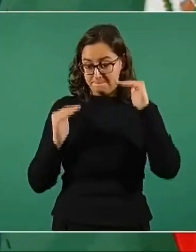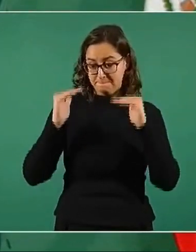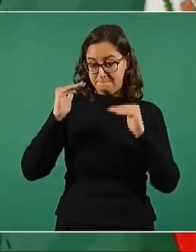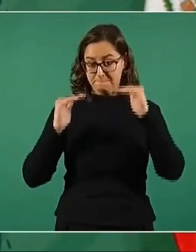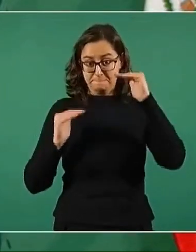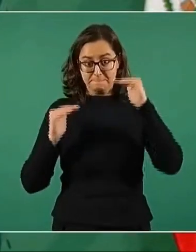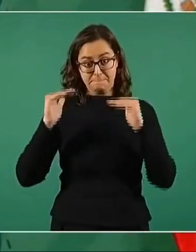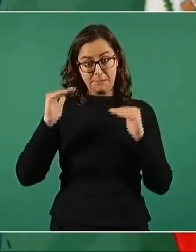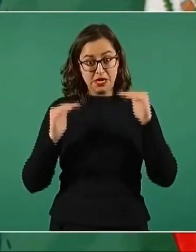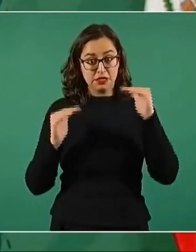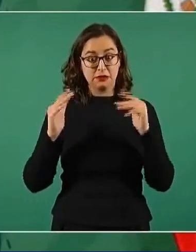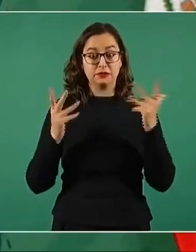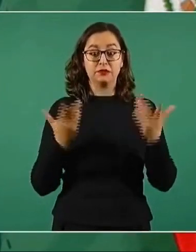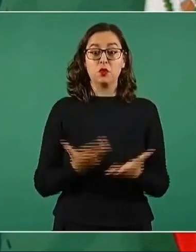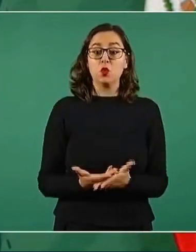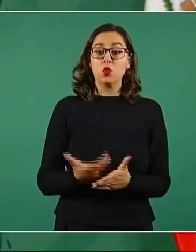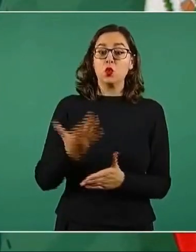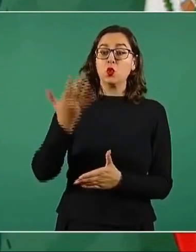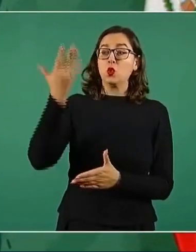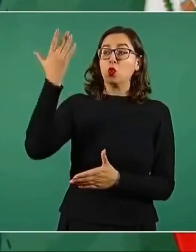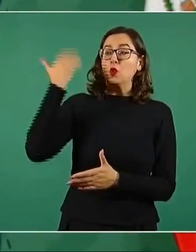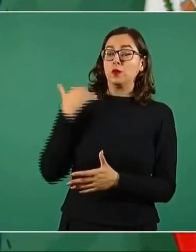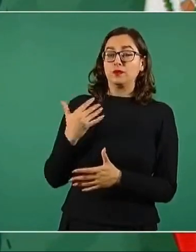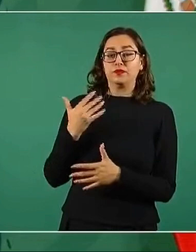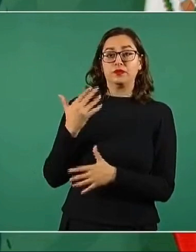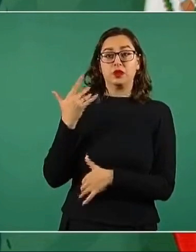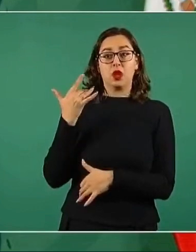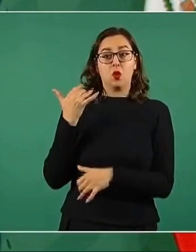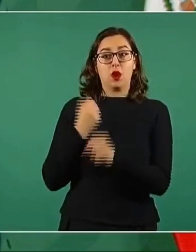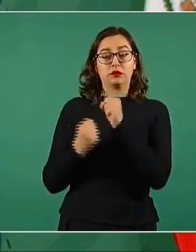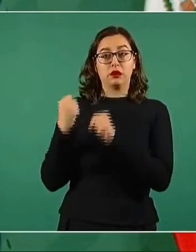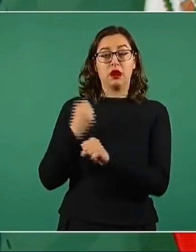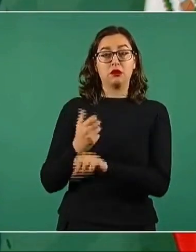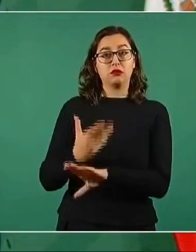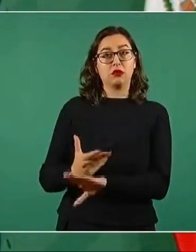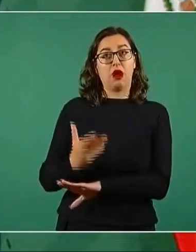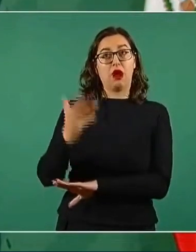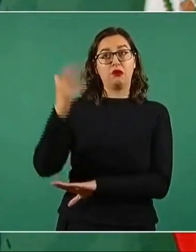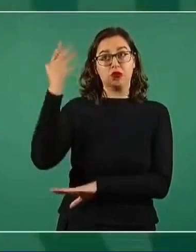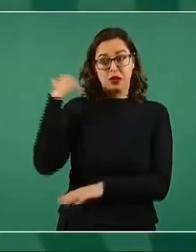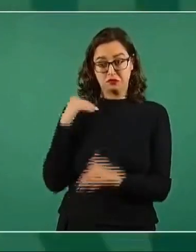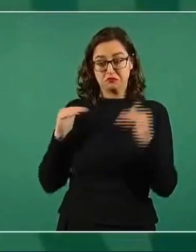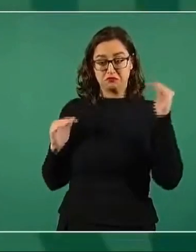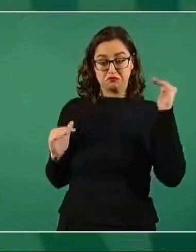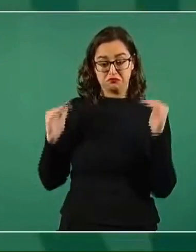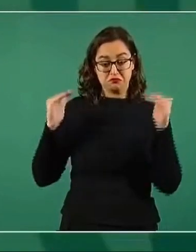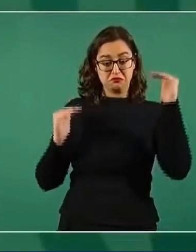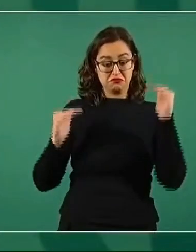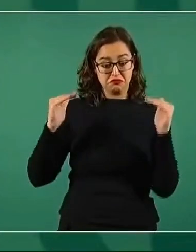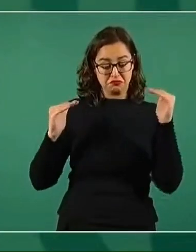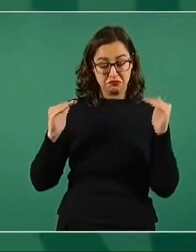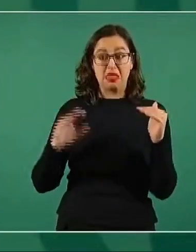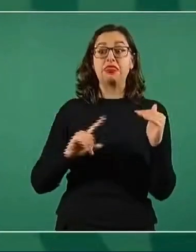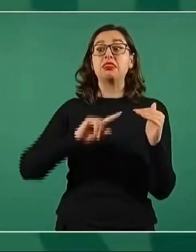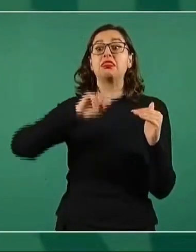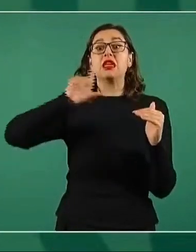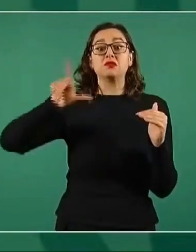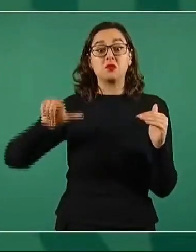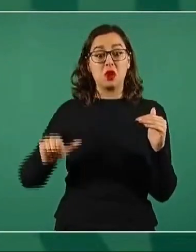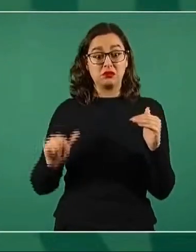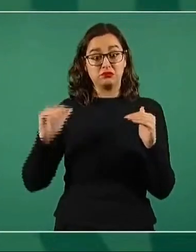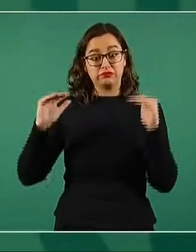hasta ahora que estamos en el gobierno,